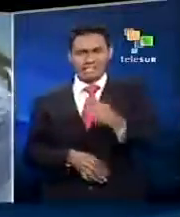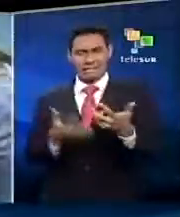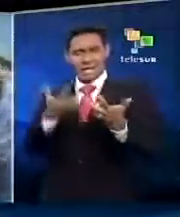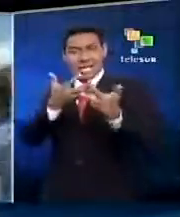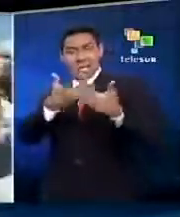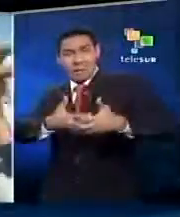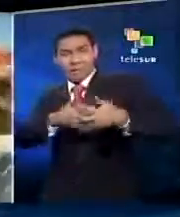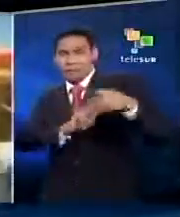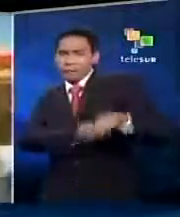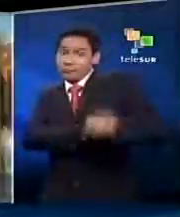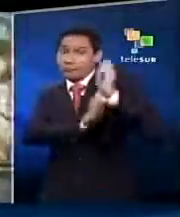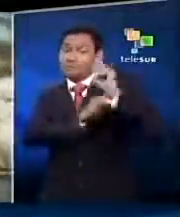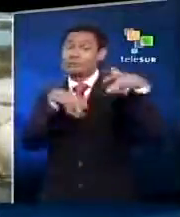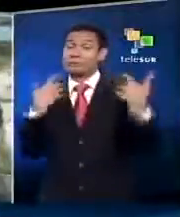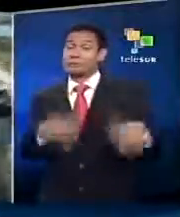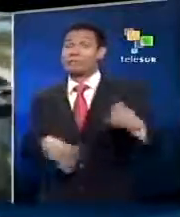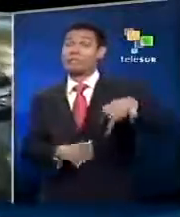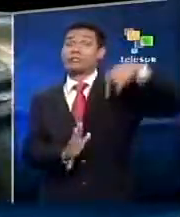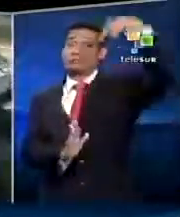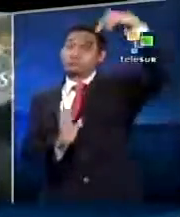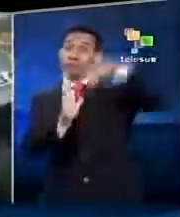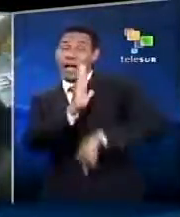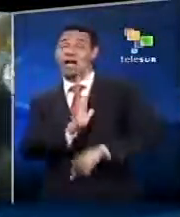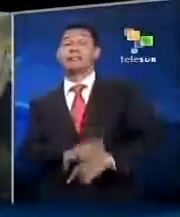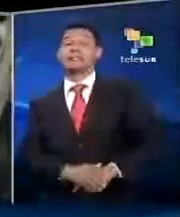la industria pesquera se encamina a la recesión.